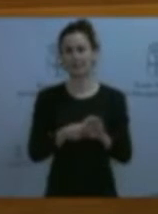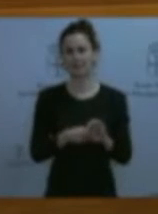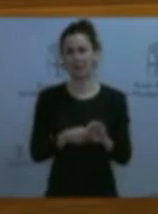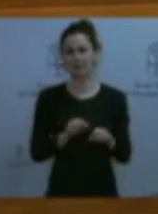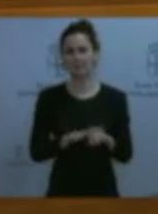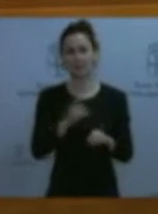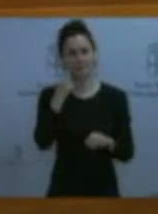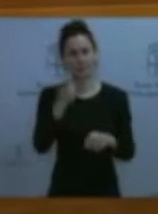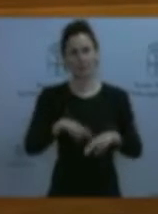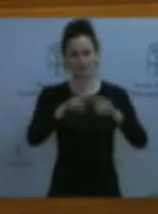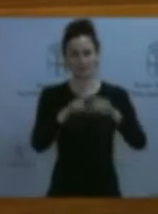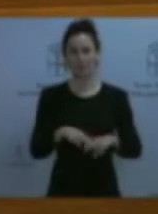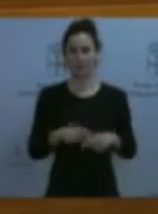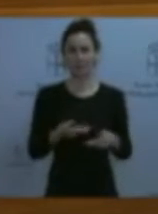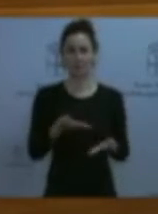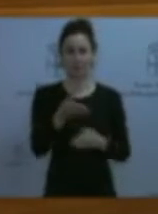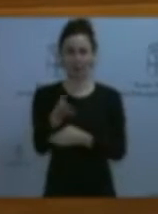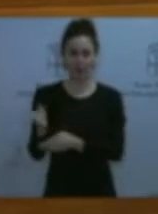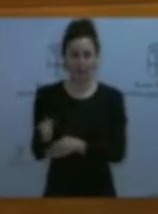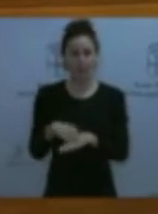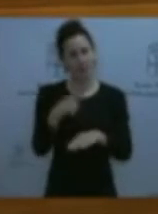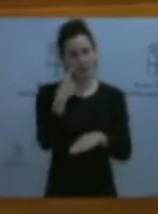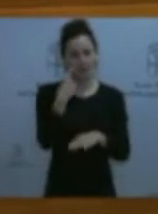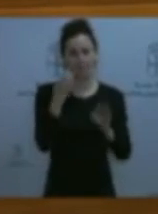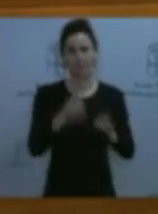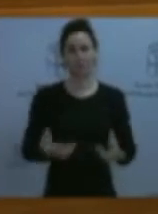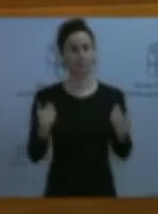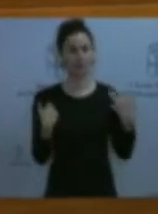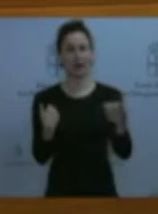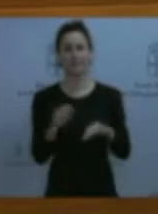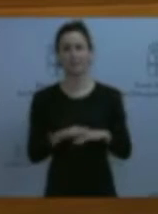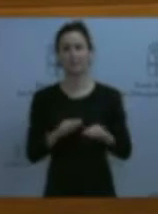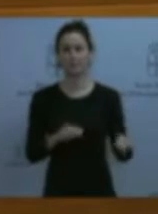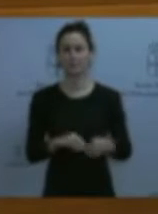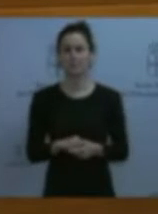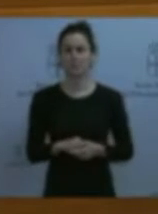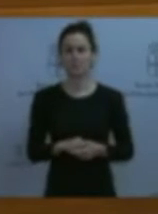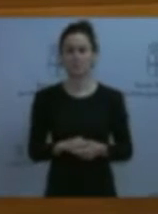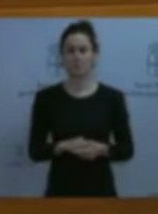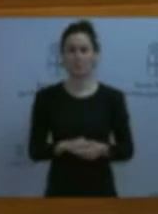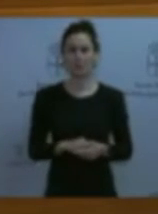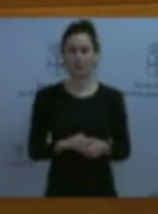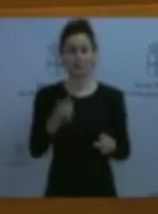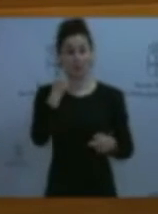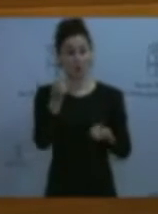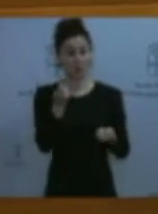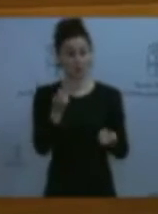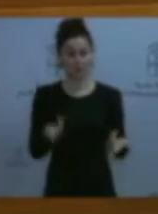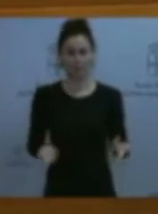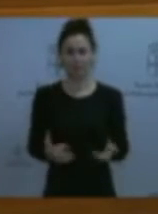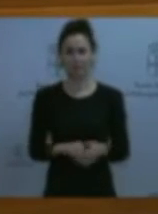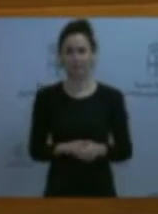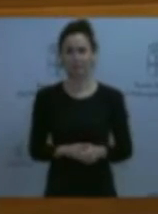inspección y vigilancia, que son los que tienen competencias para la vigilancia de